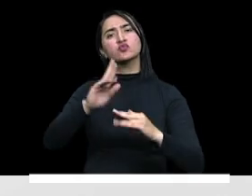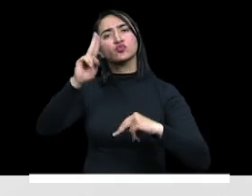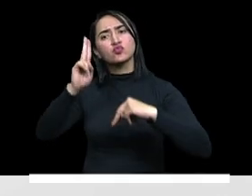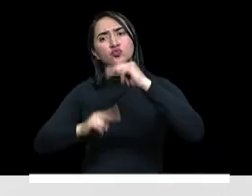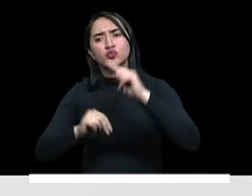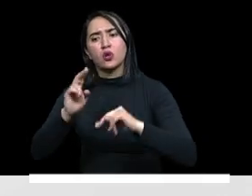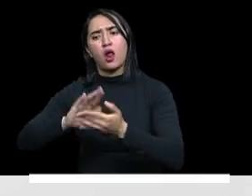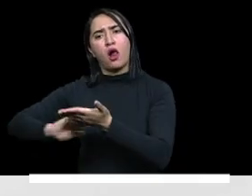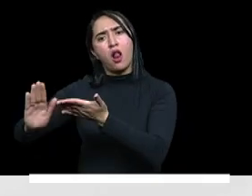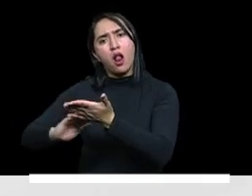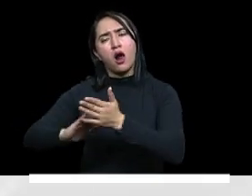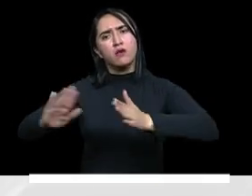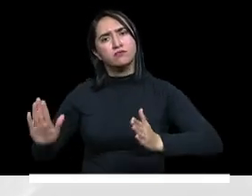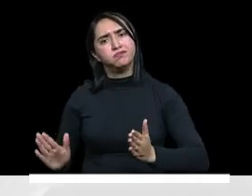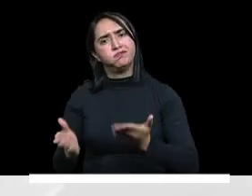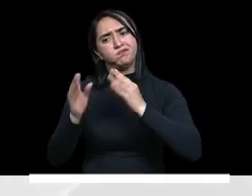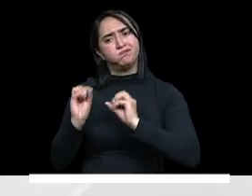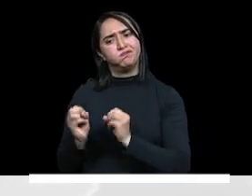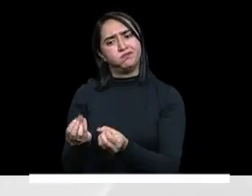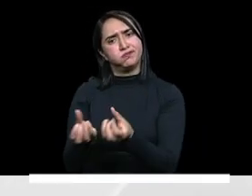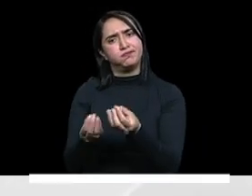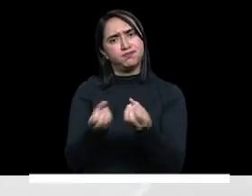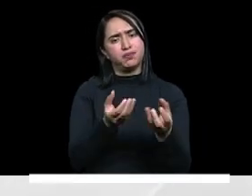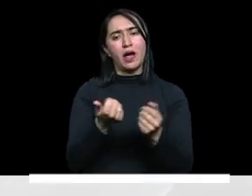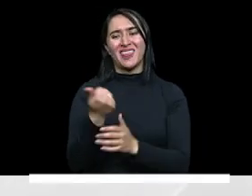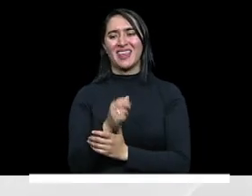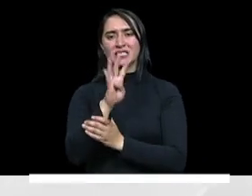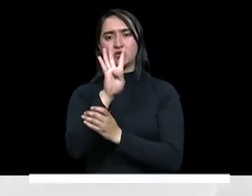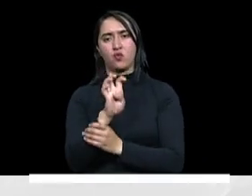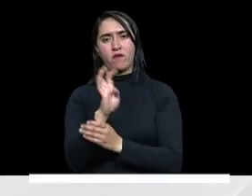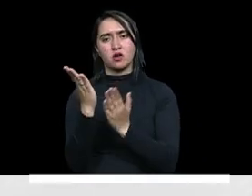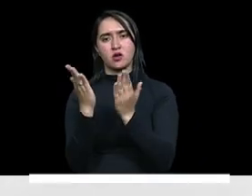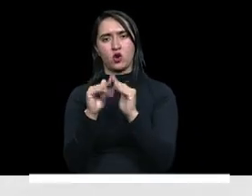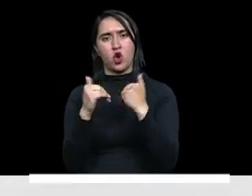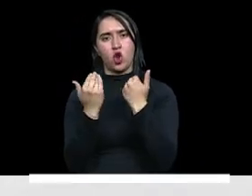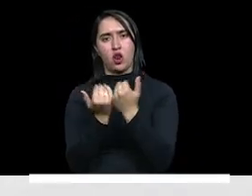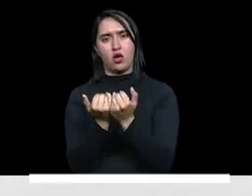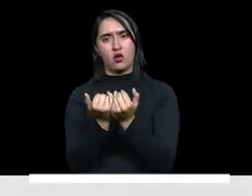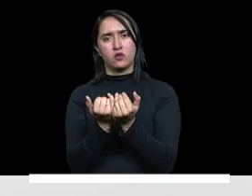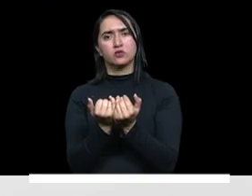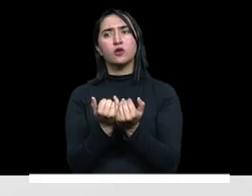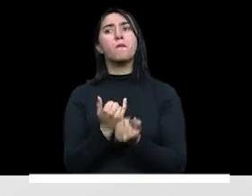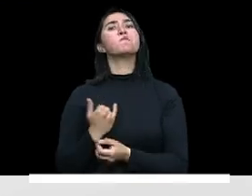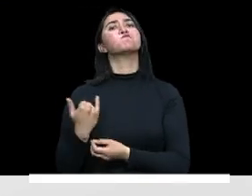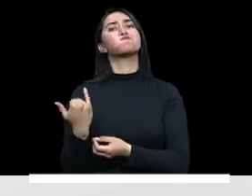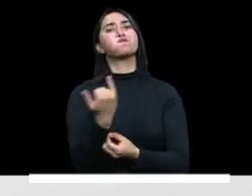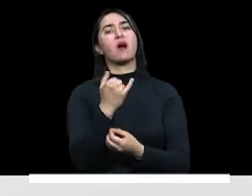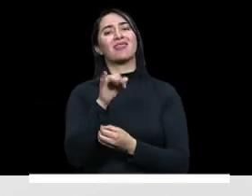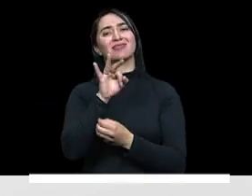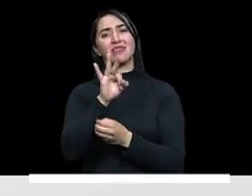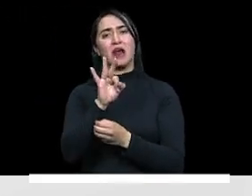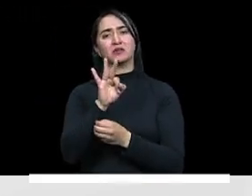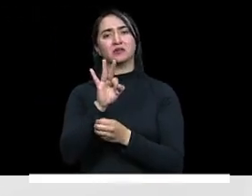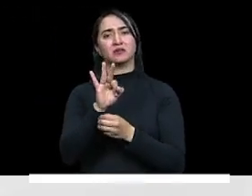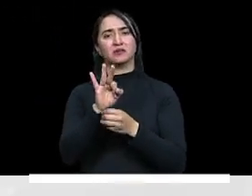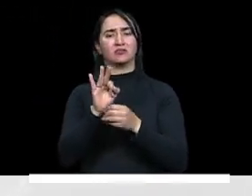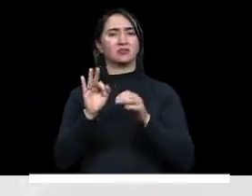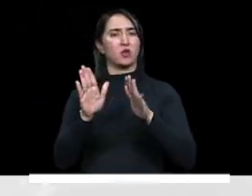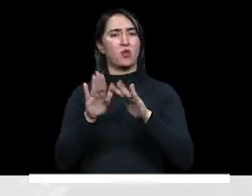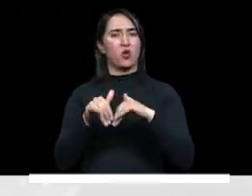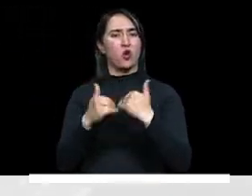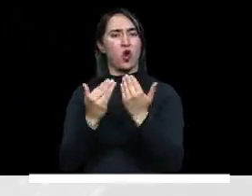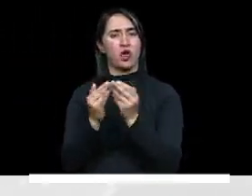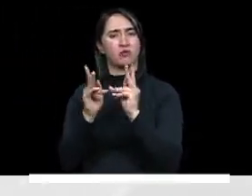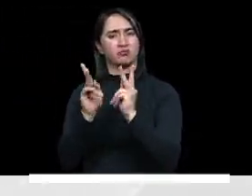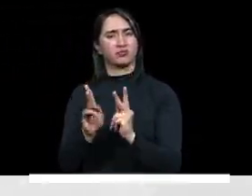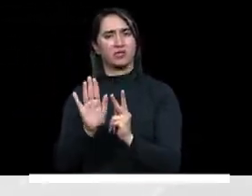mejoramiento y dotación para 19 infraestructuras educativas, incluidas tres residencias escolares, en cuatro